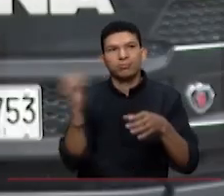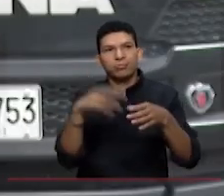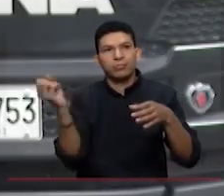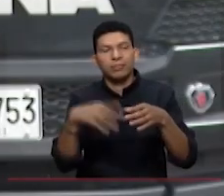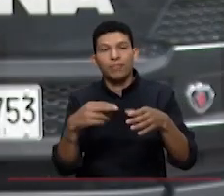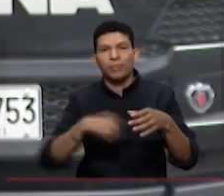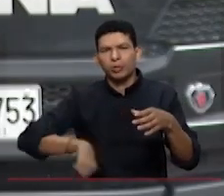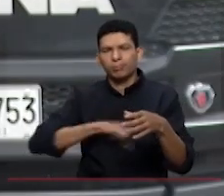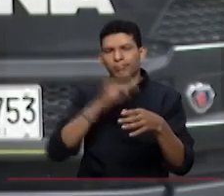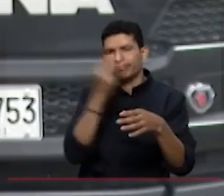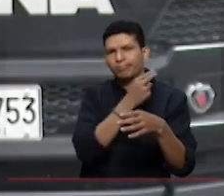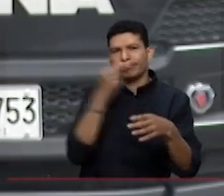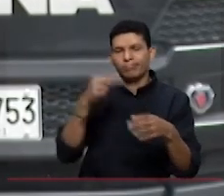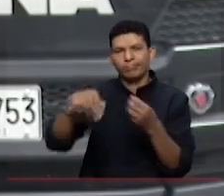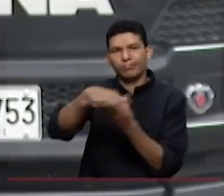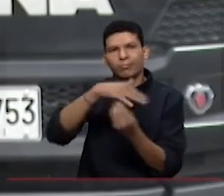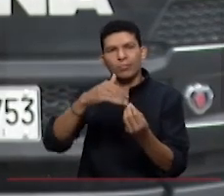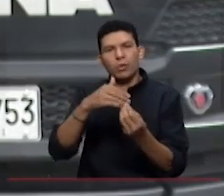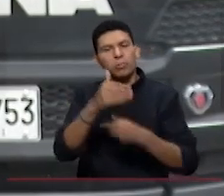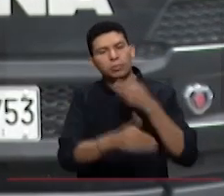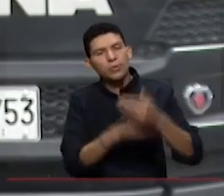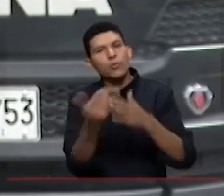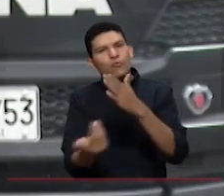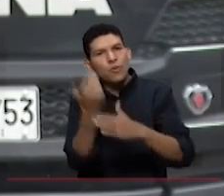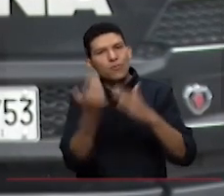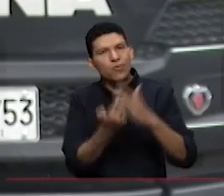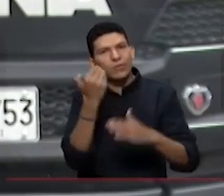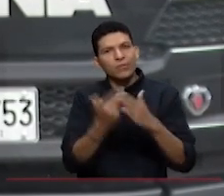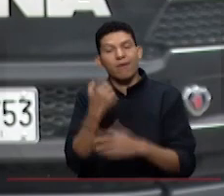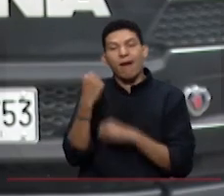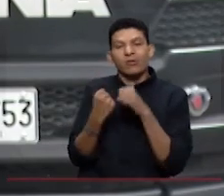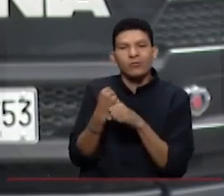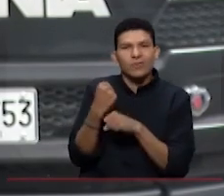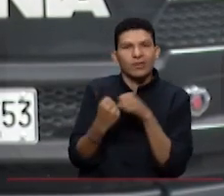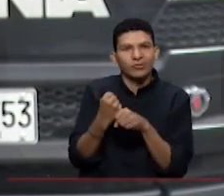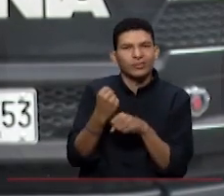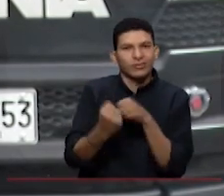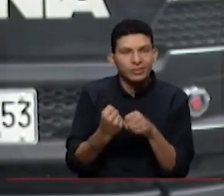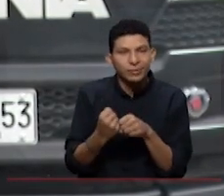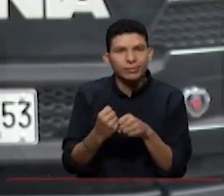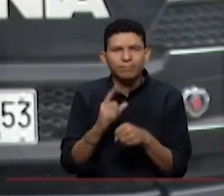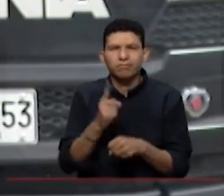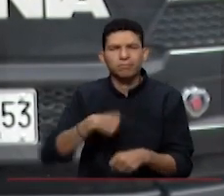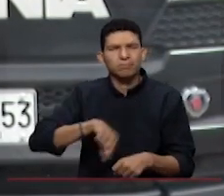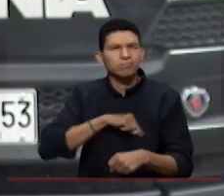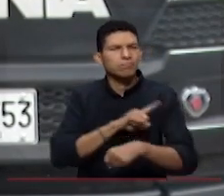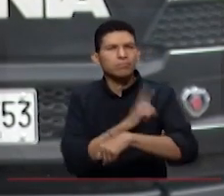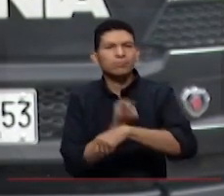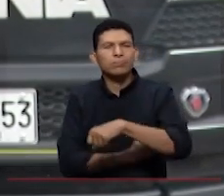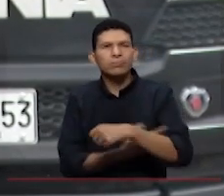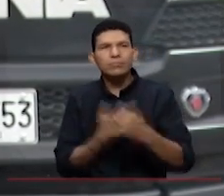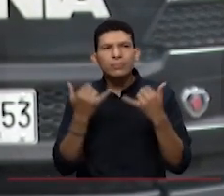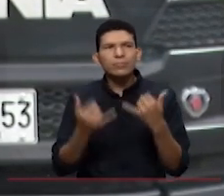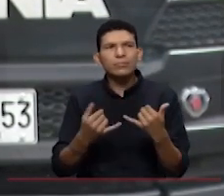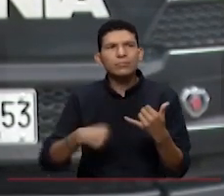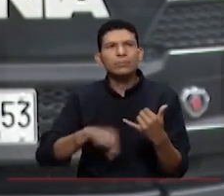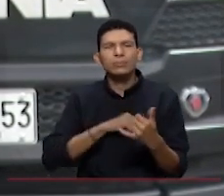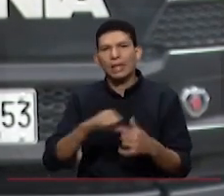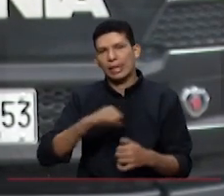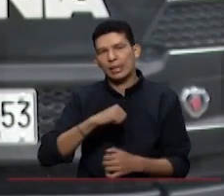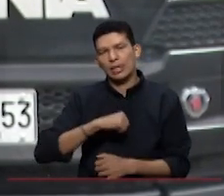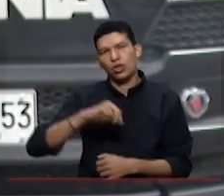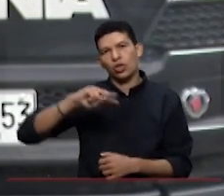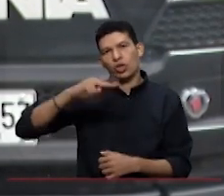tenemos un compromiso con el medio ambiente y vamos renovando la flota a medida que van pasando los años. Tenemos una capacidad de, en esos momentos contamos con dos